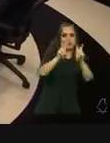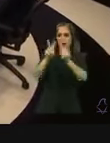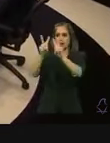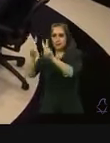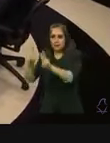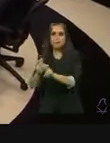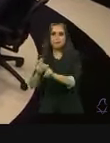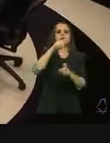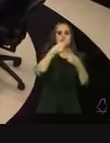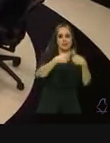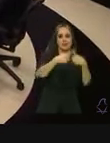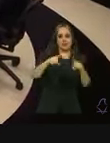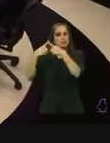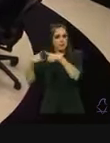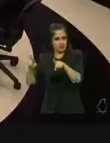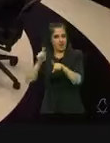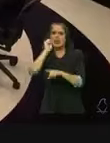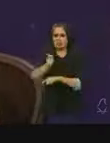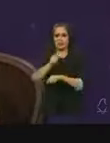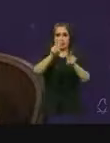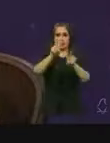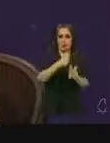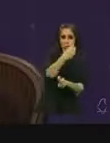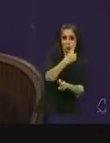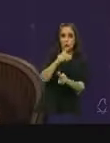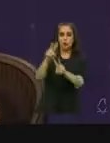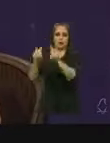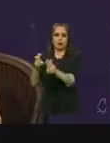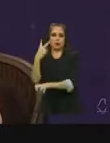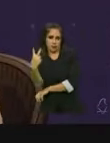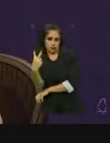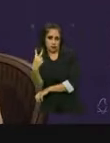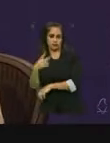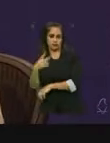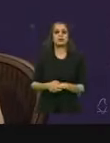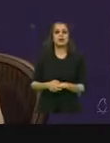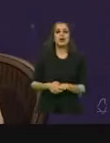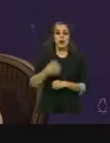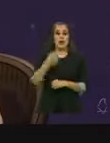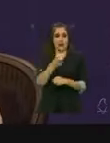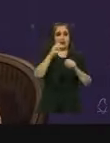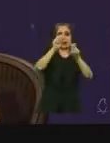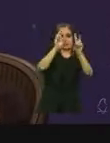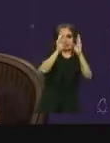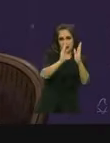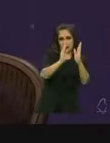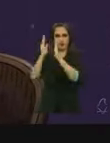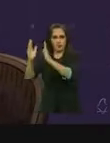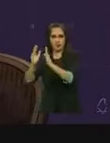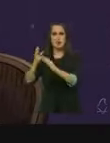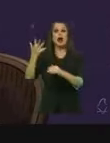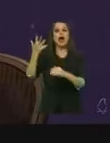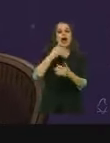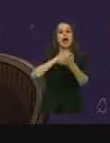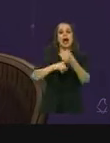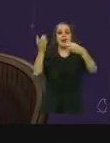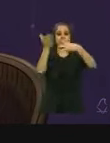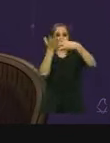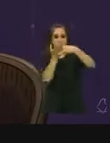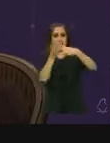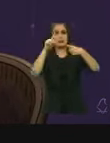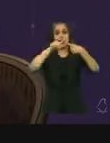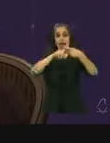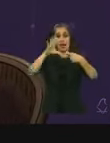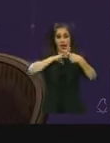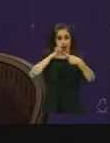expondrá un tema distinto, es decir, tema uno y tema dos. Cada una de estas etapas se divide en tres partes, apertura,